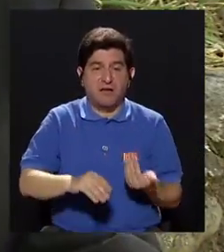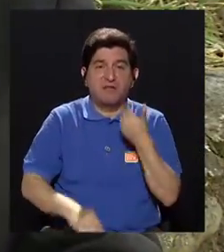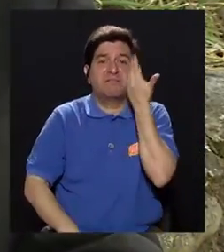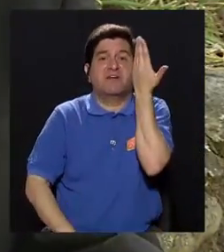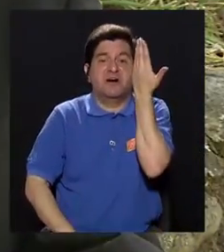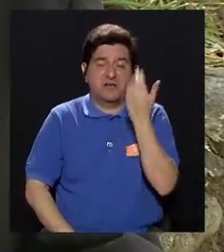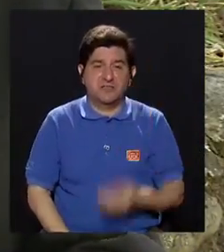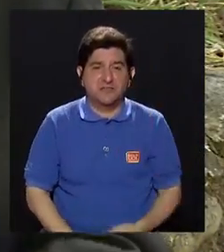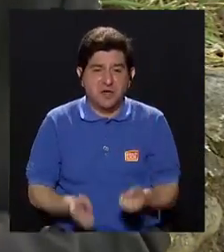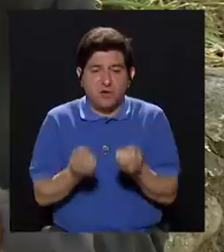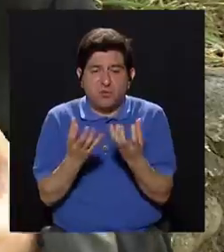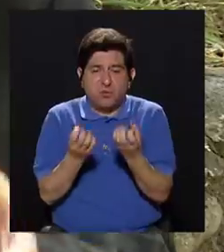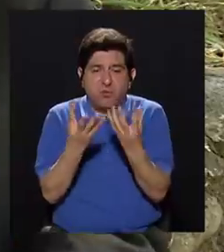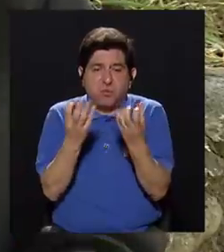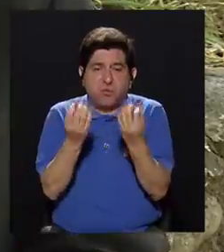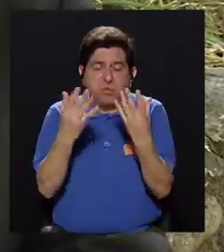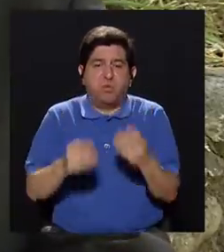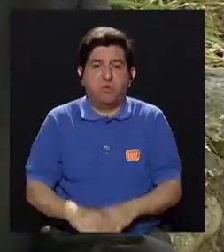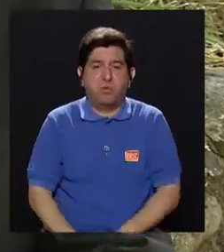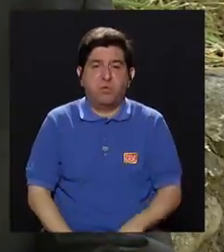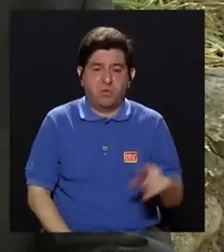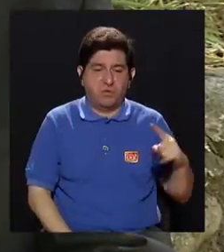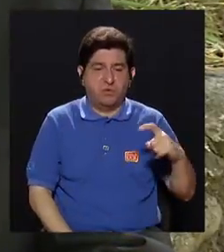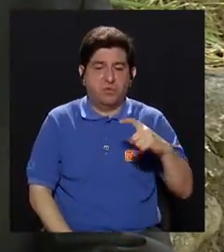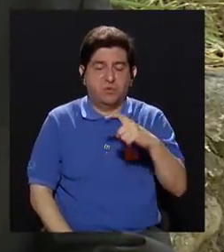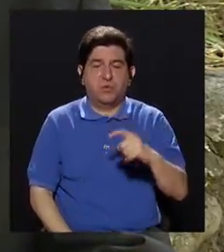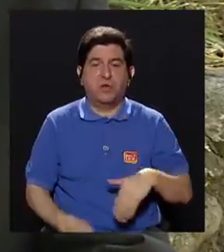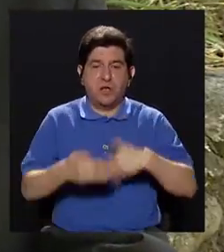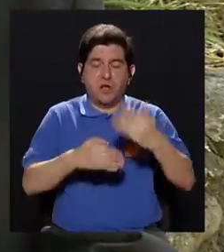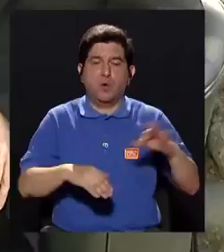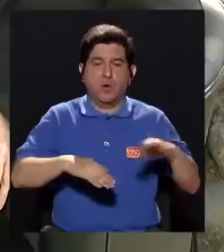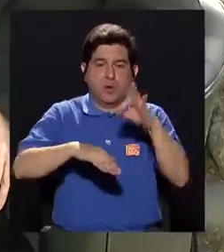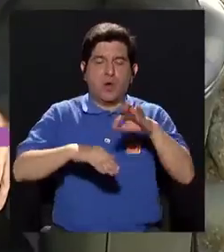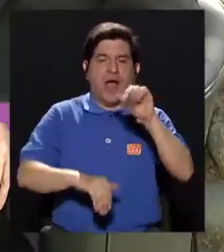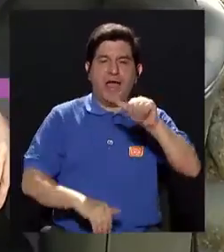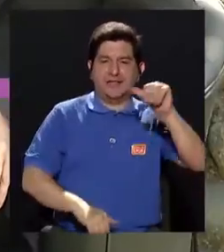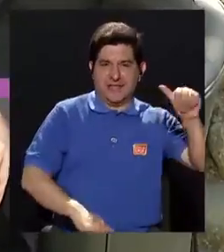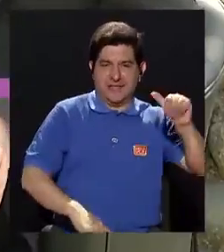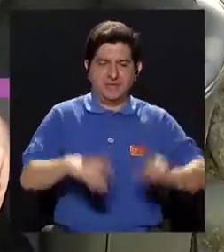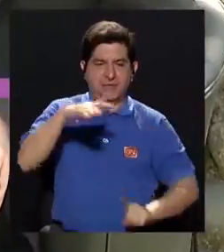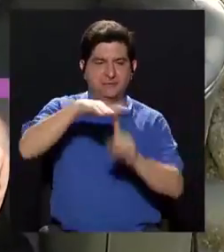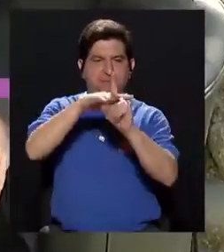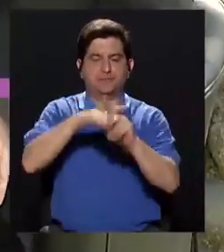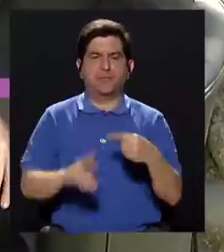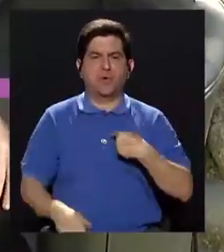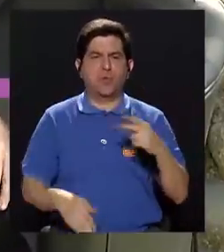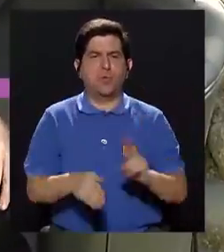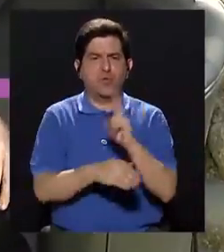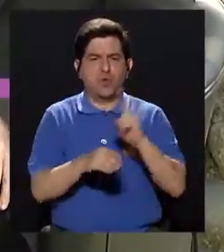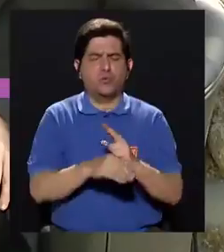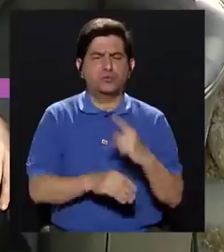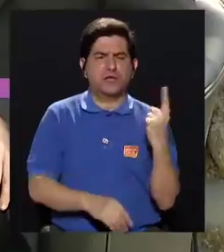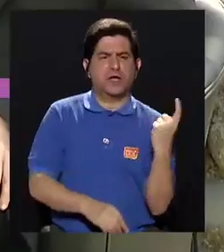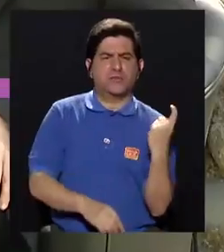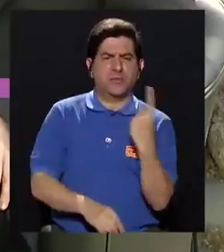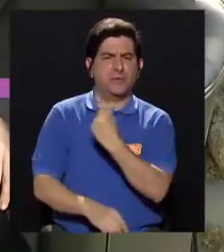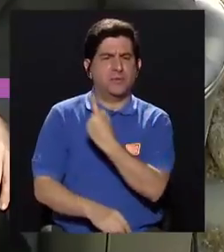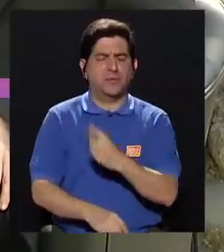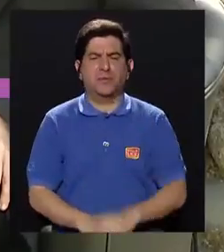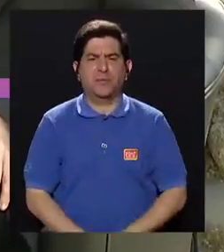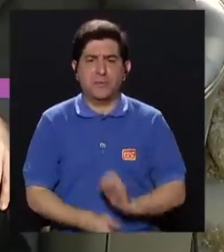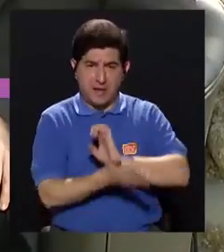es la multiplicación y desarrollo de la ESG. Me surge una inquietud, ¿uno podría utilizar un repelente